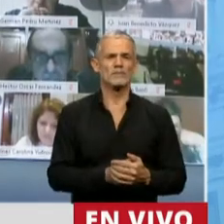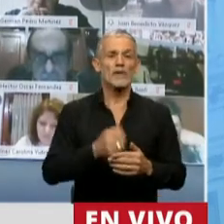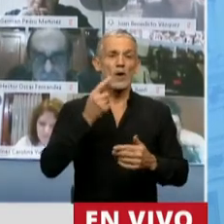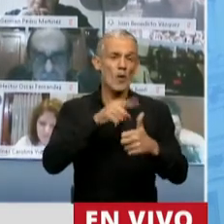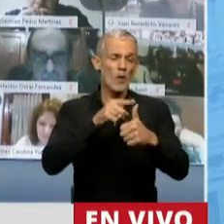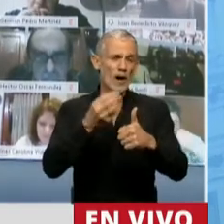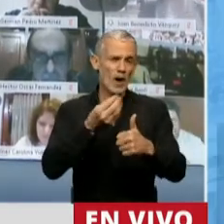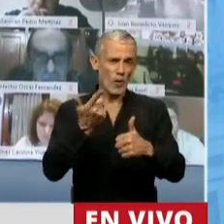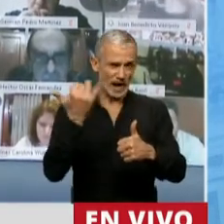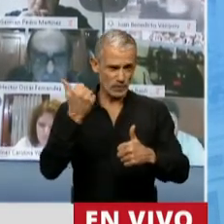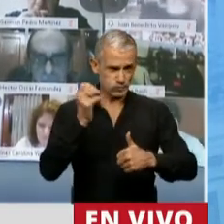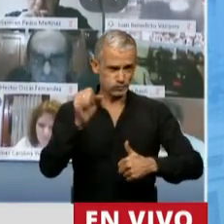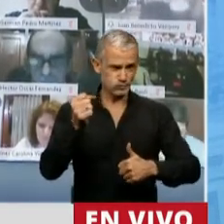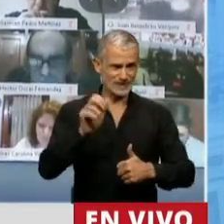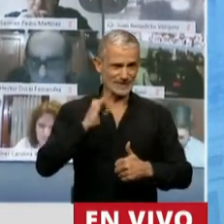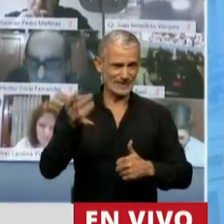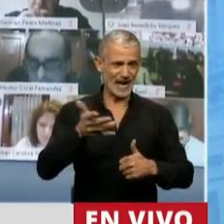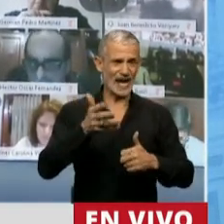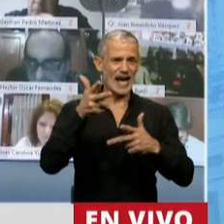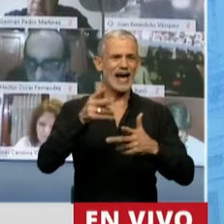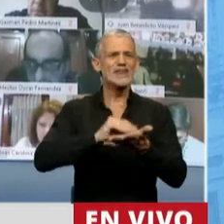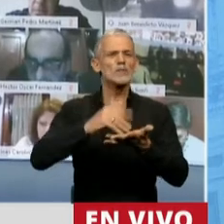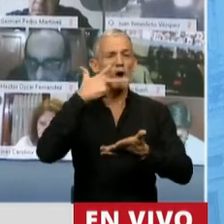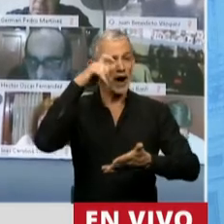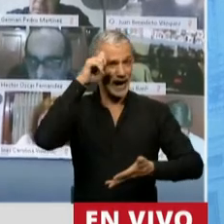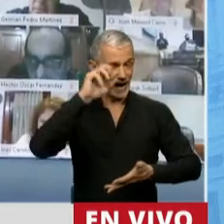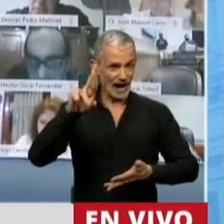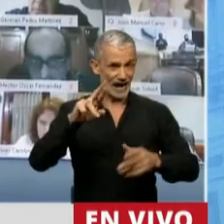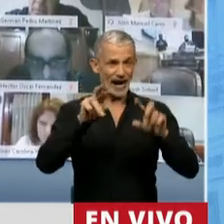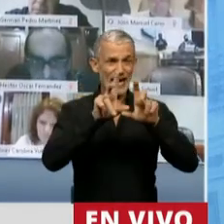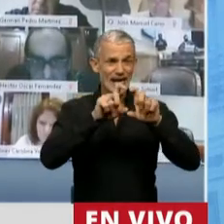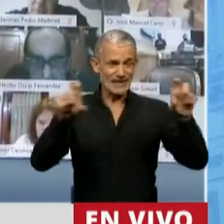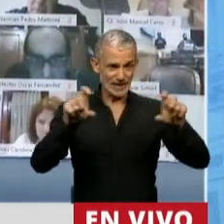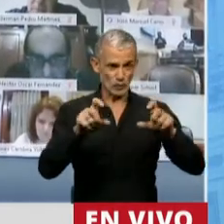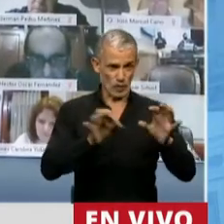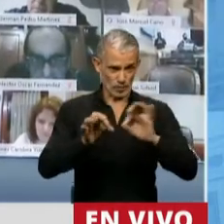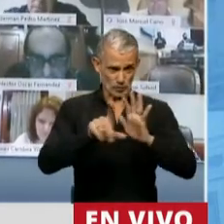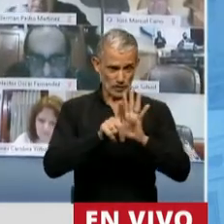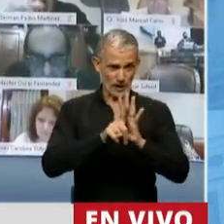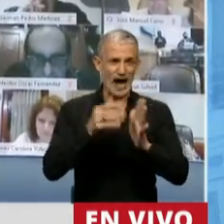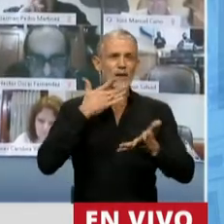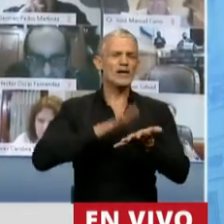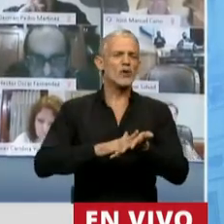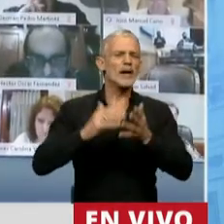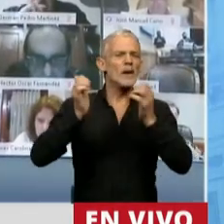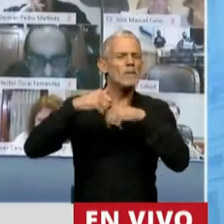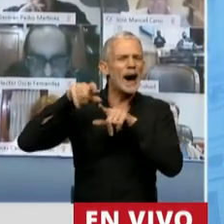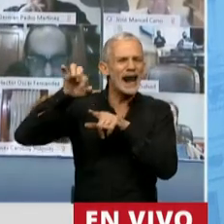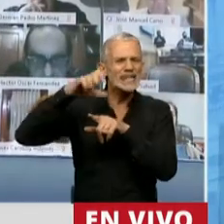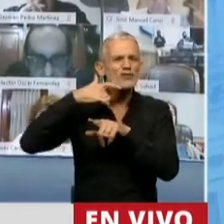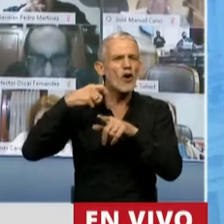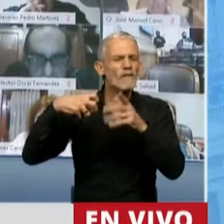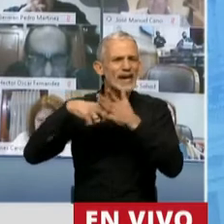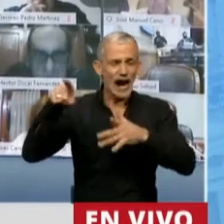Una es la que ya mencionó el diputado Heller, que en el título del proyecto de ley, en vez de hablar de paraísos fiscales,